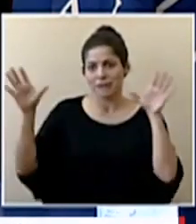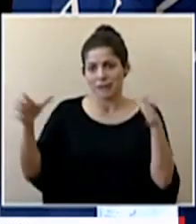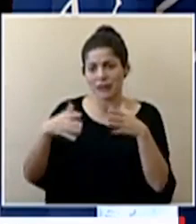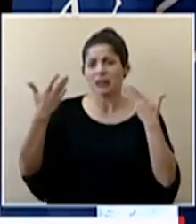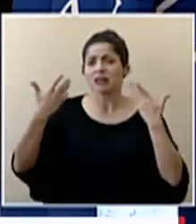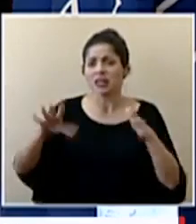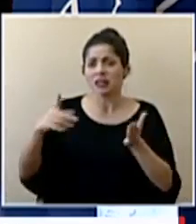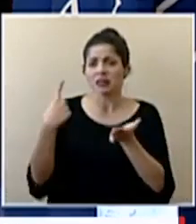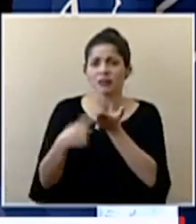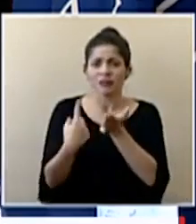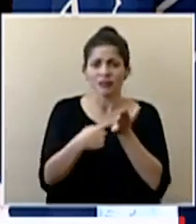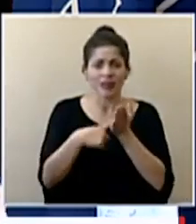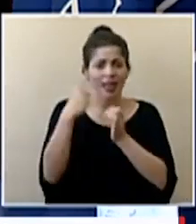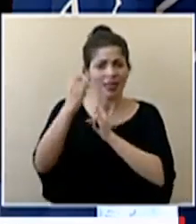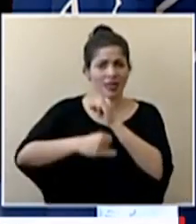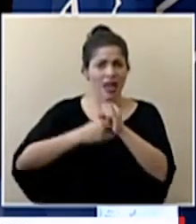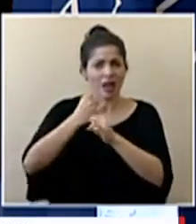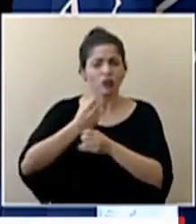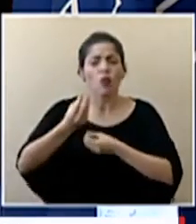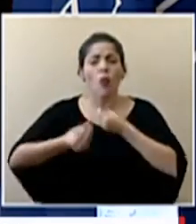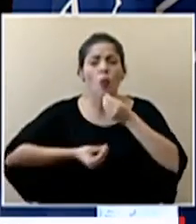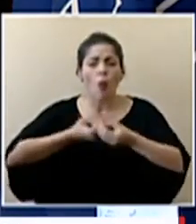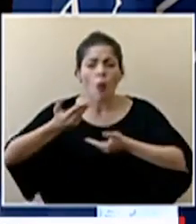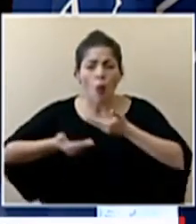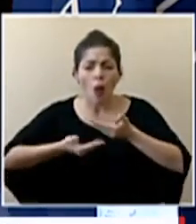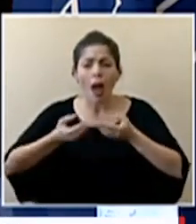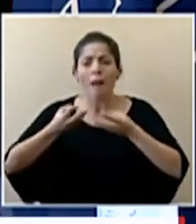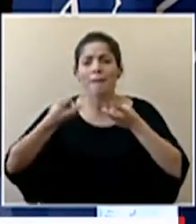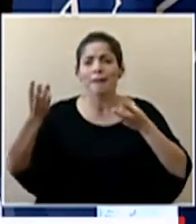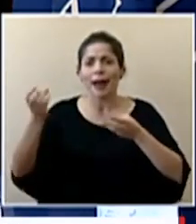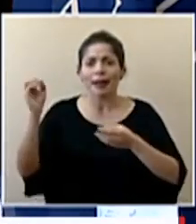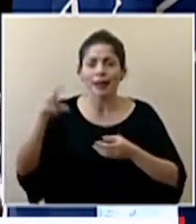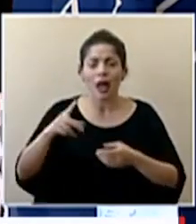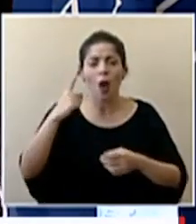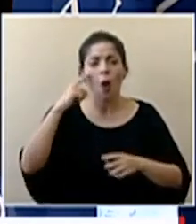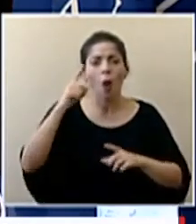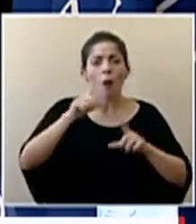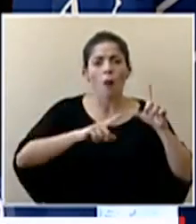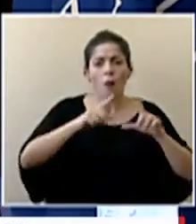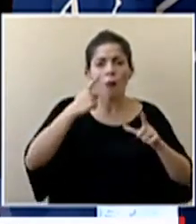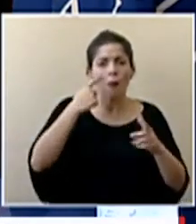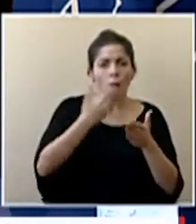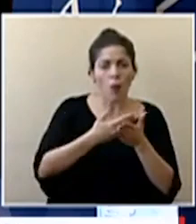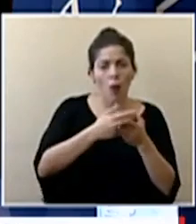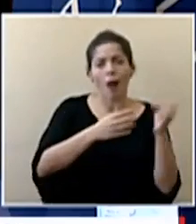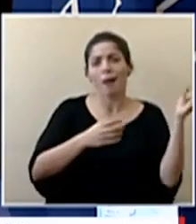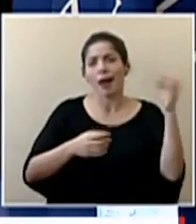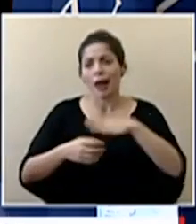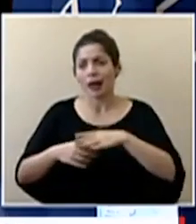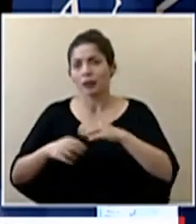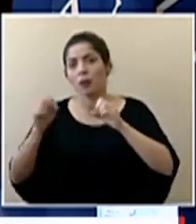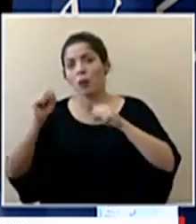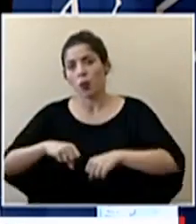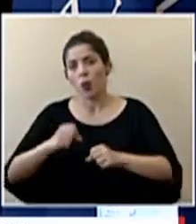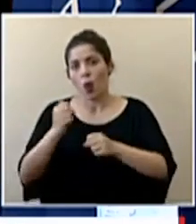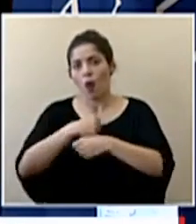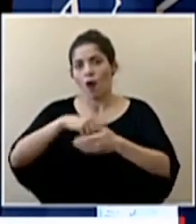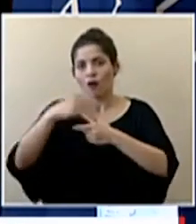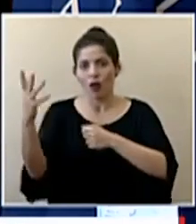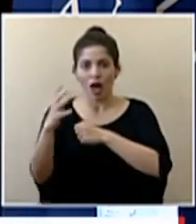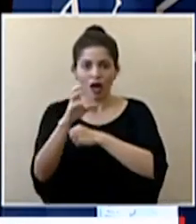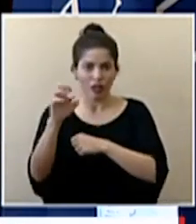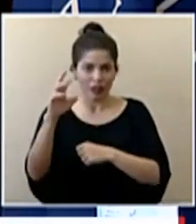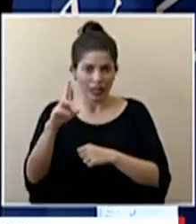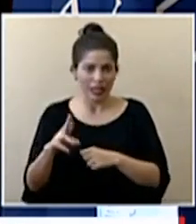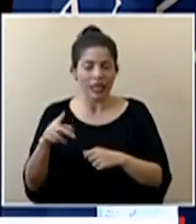discusiones internacionales para colaborar con ciertos materiales o ciertas pruebas que se pueden hacer fuera de Costa Rica así